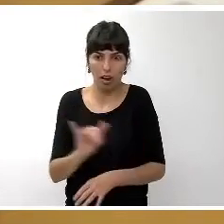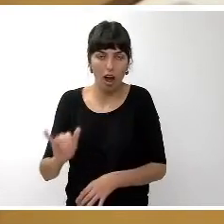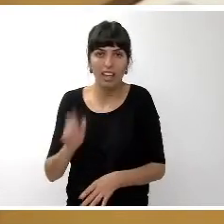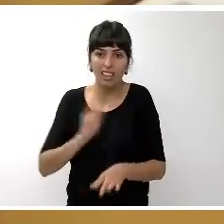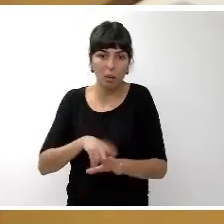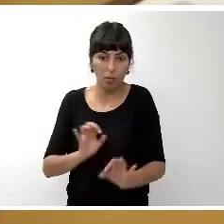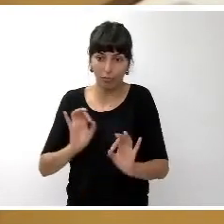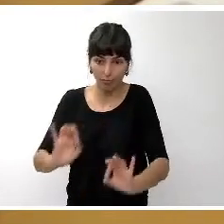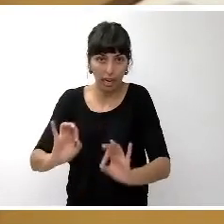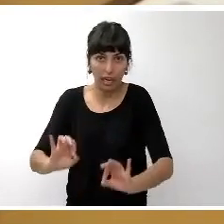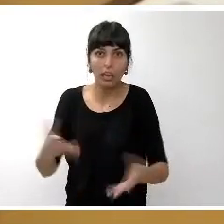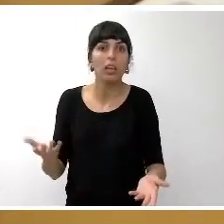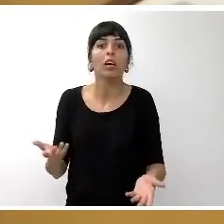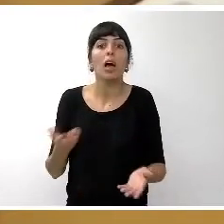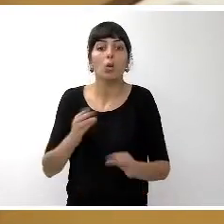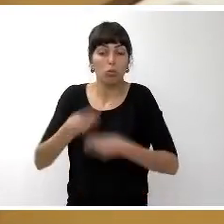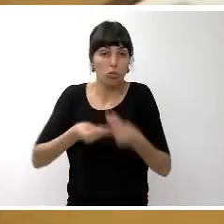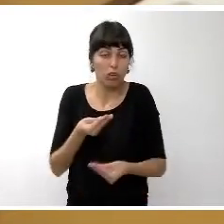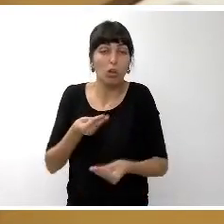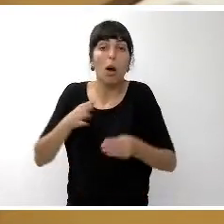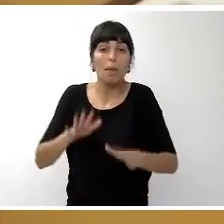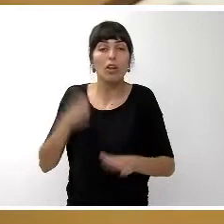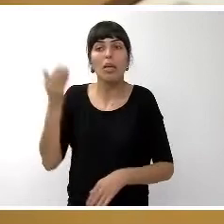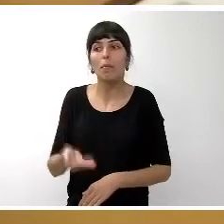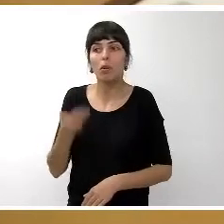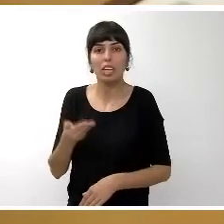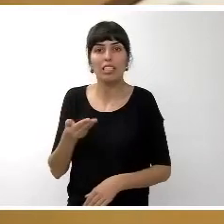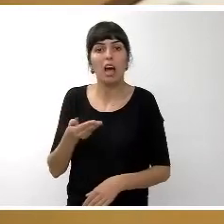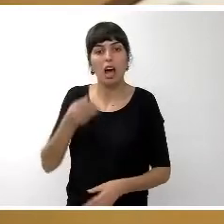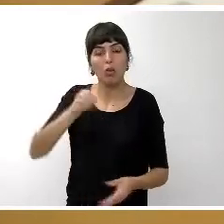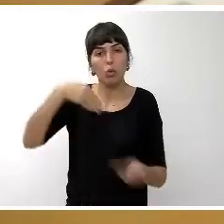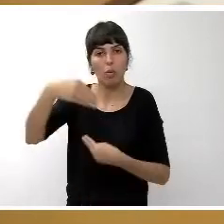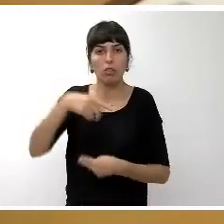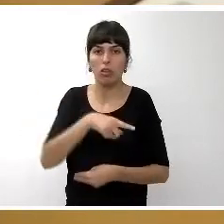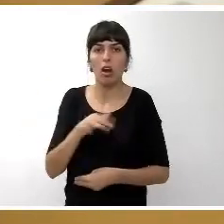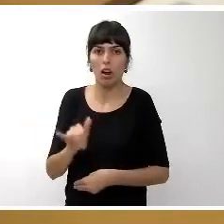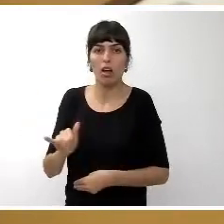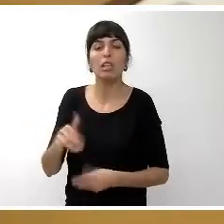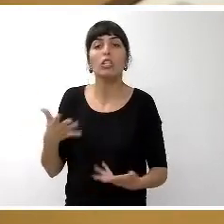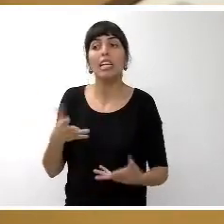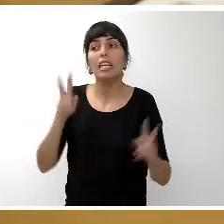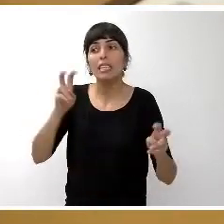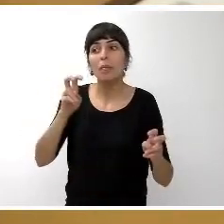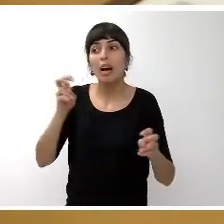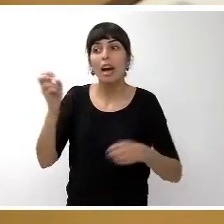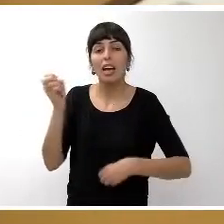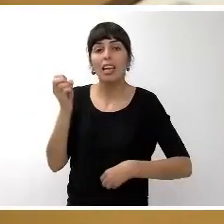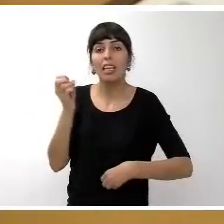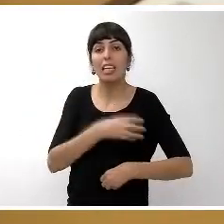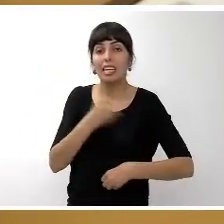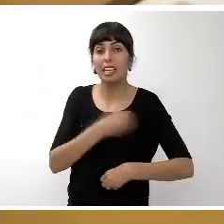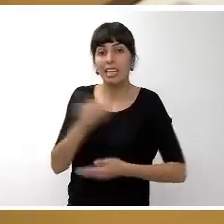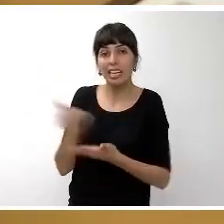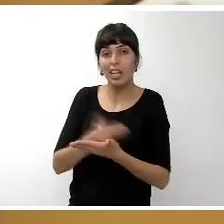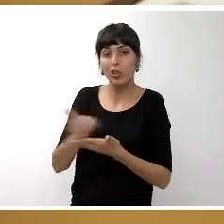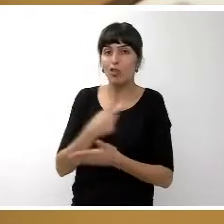pero con la importancia que merece un documento como tal y en materia de ingresos sonrío porque el